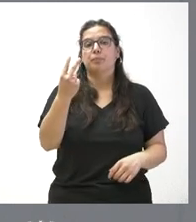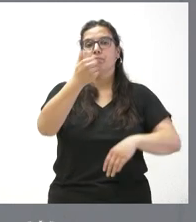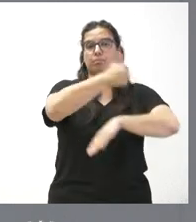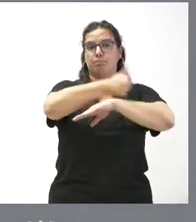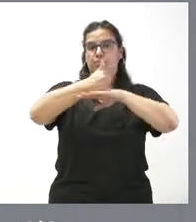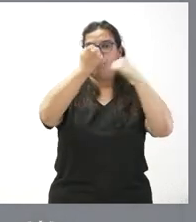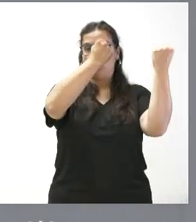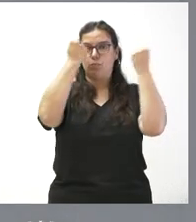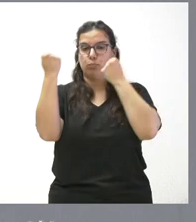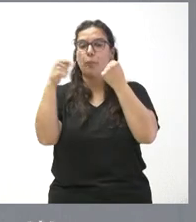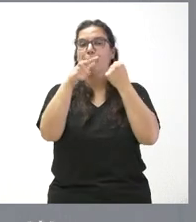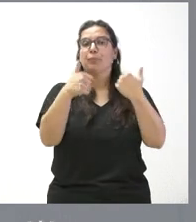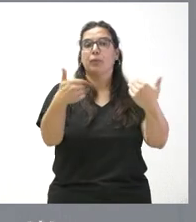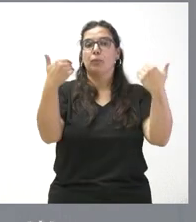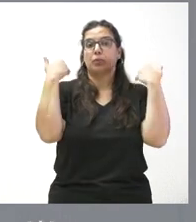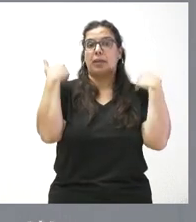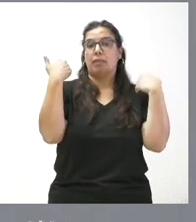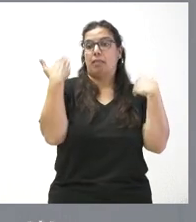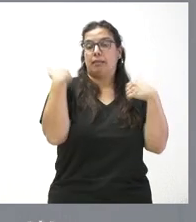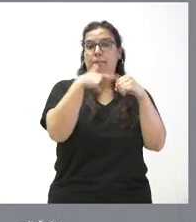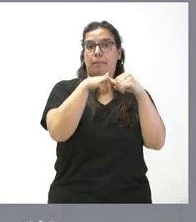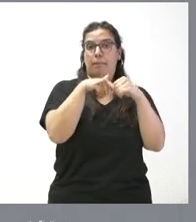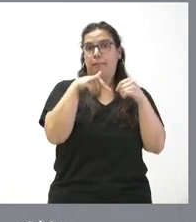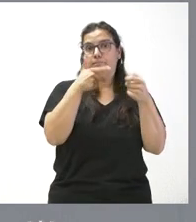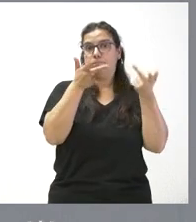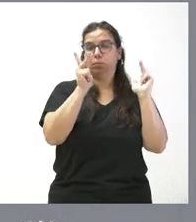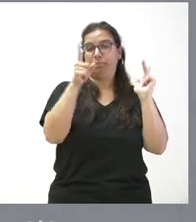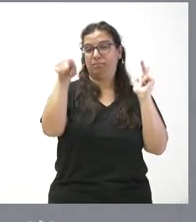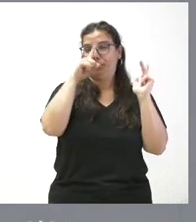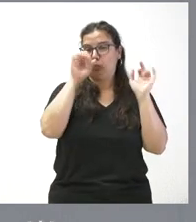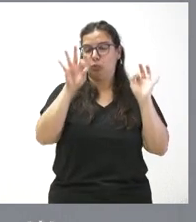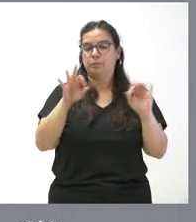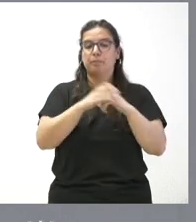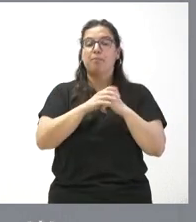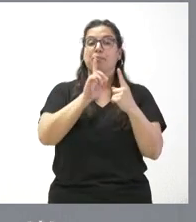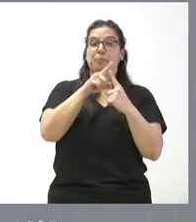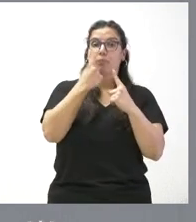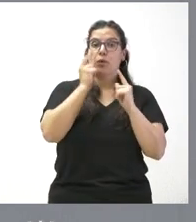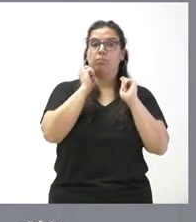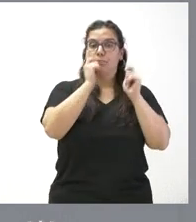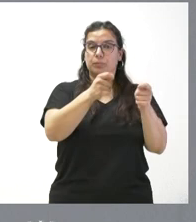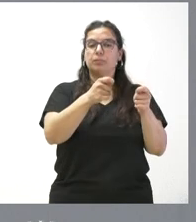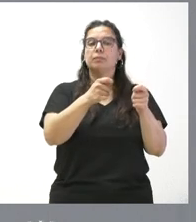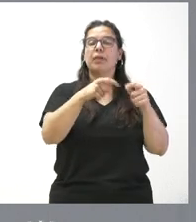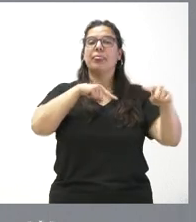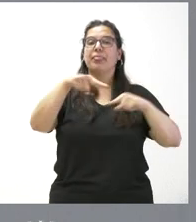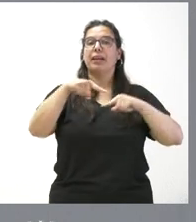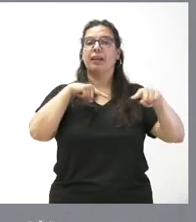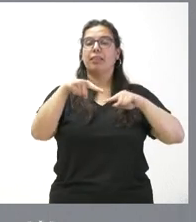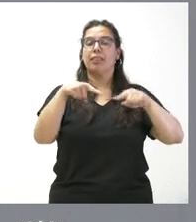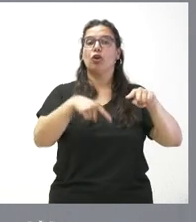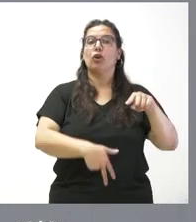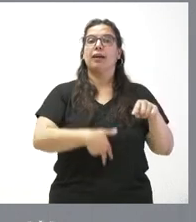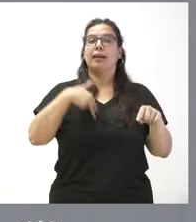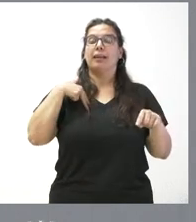cuya responsabilidad estaban vacantes y que ustedes recordarán. Una de esas responsabilidades es la dirección de los